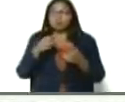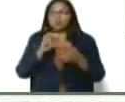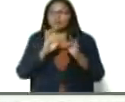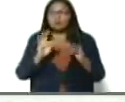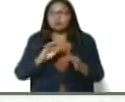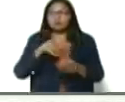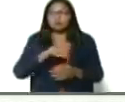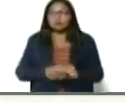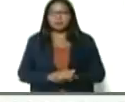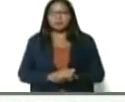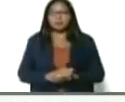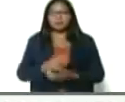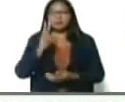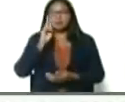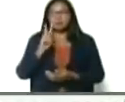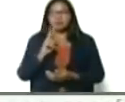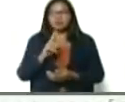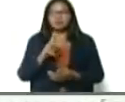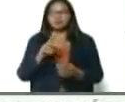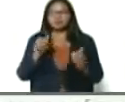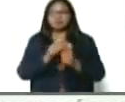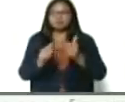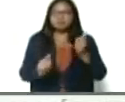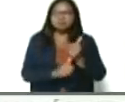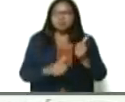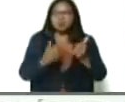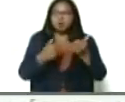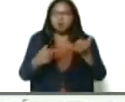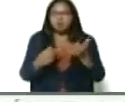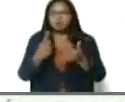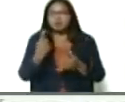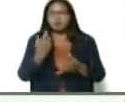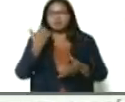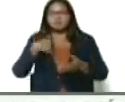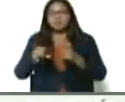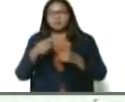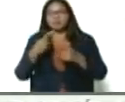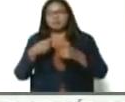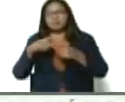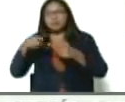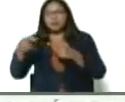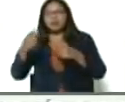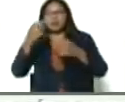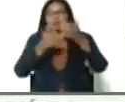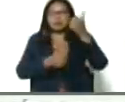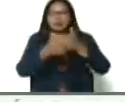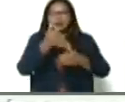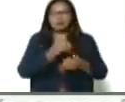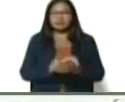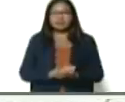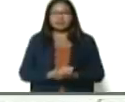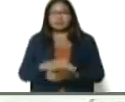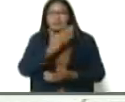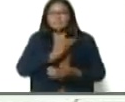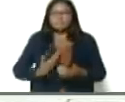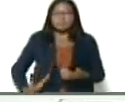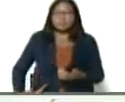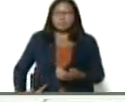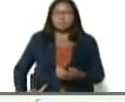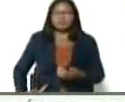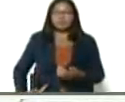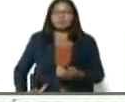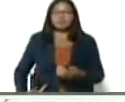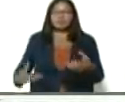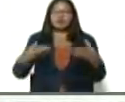verla, que es el subproducto, pero yo quiero que, el hermano, Luis López, presidente, del grupo, Cogoyal,